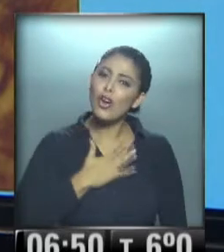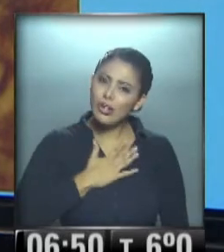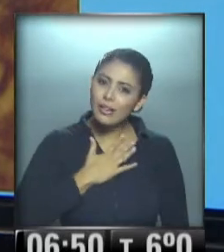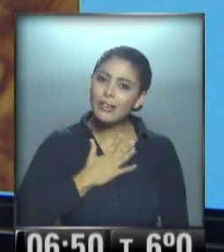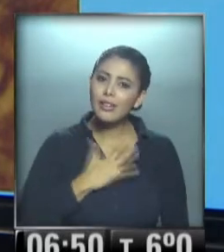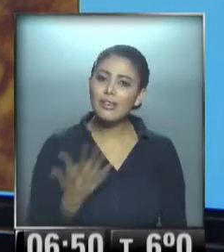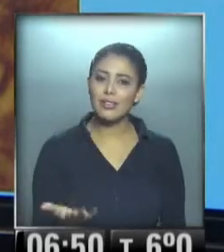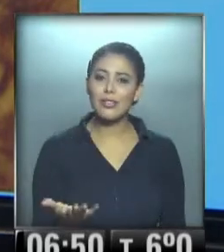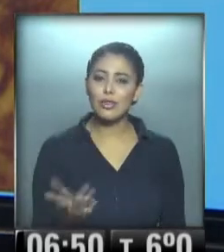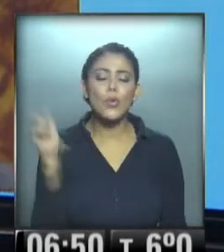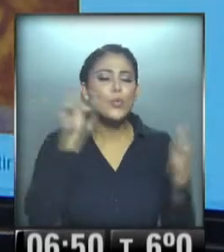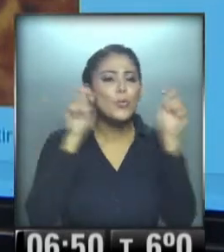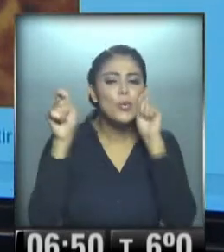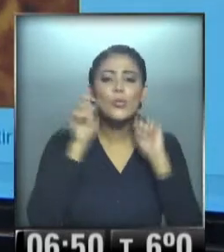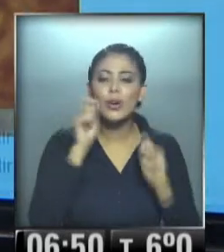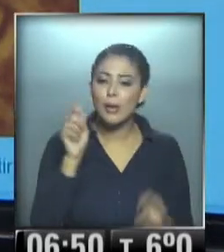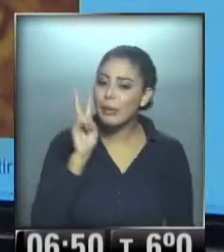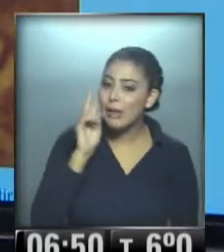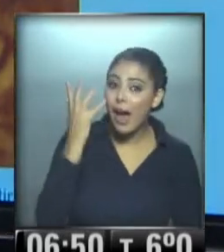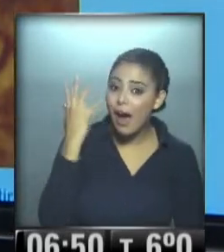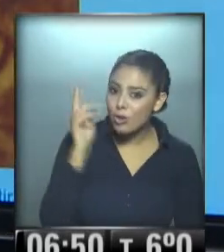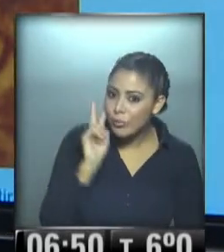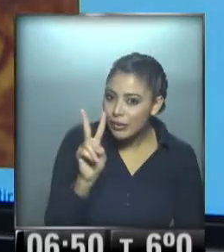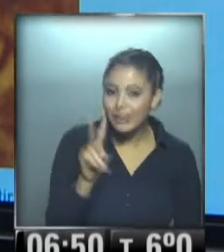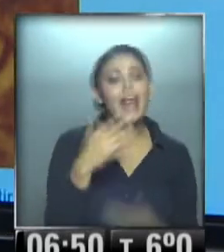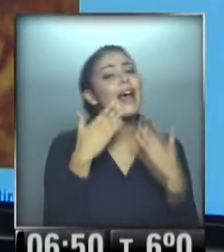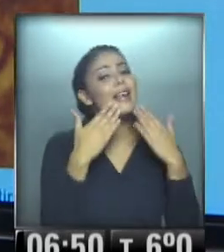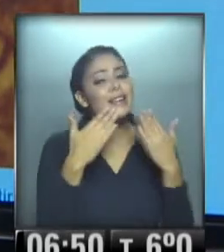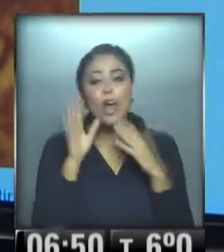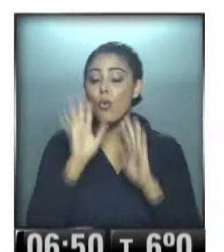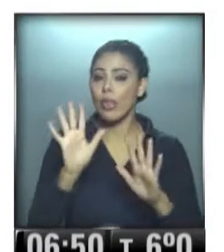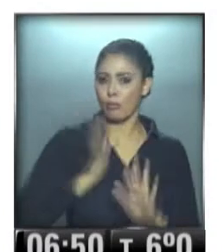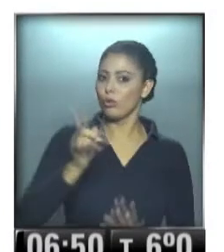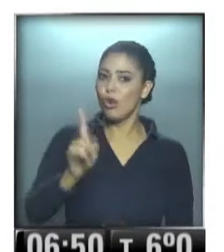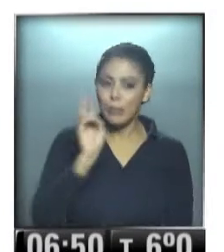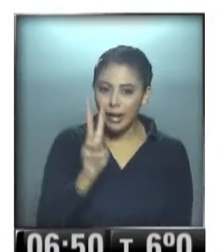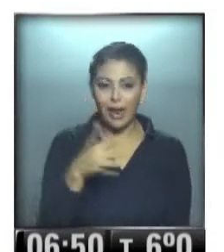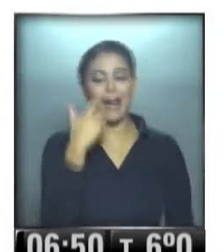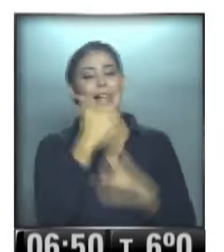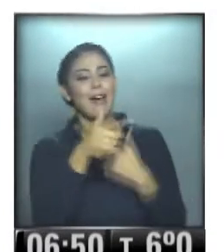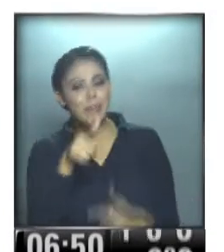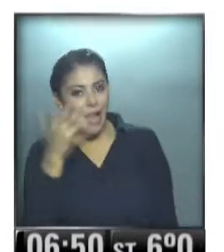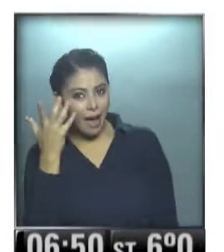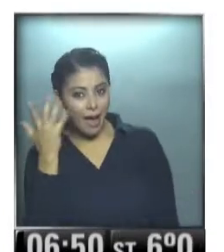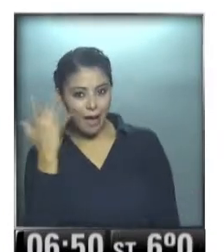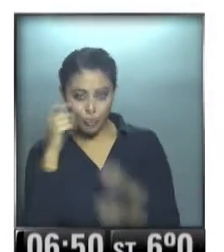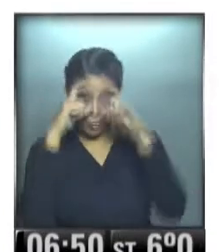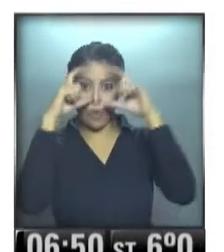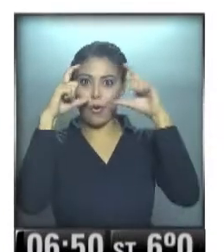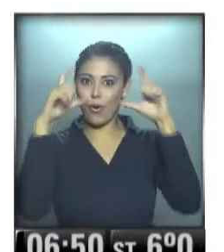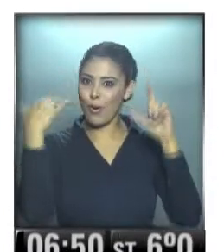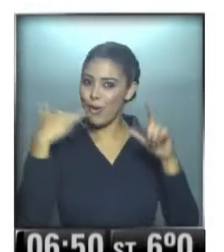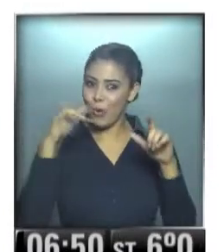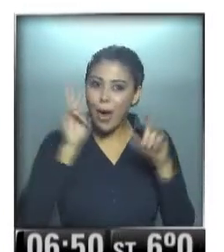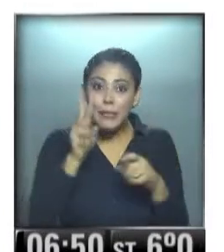muchísimo. Besazos, Tere. Mirá te mira el gato. Gracias, mi amor. Gracias. Guarda, no te asustes. Mirá cómo te mira el gato. el gato está full.